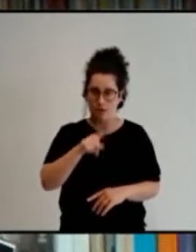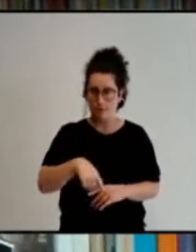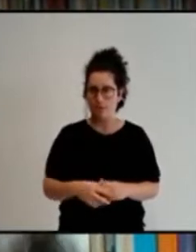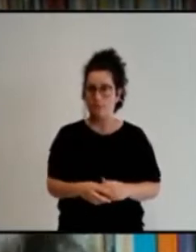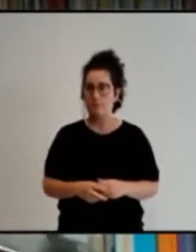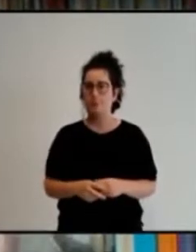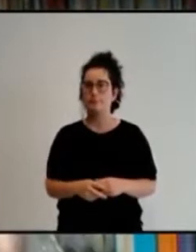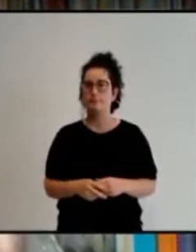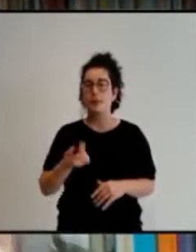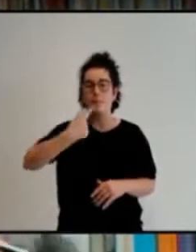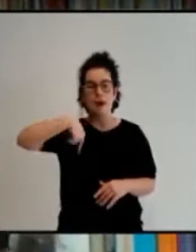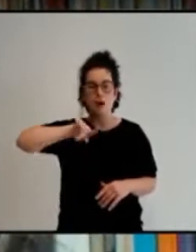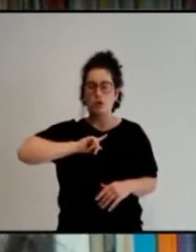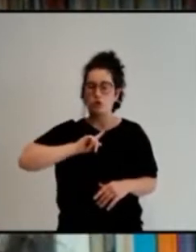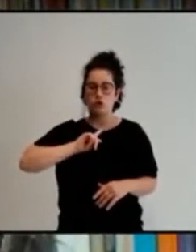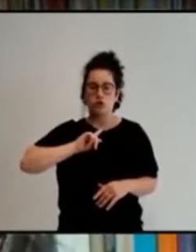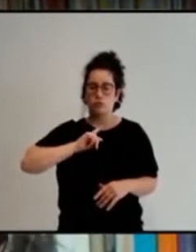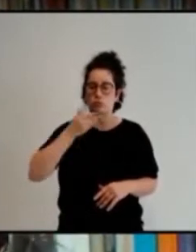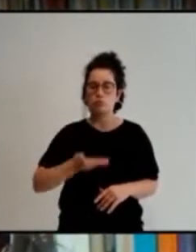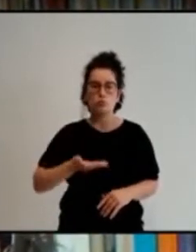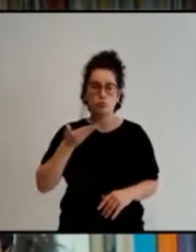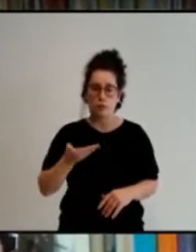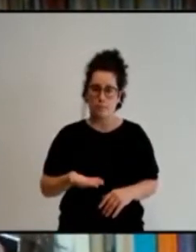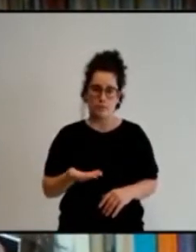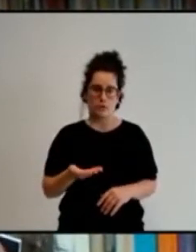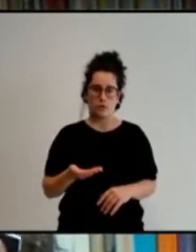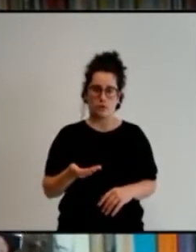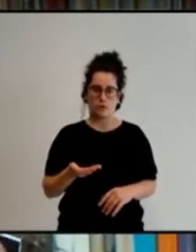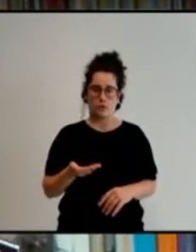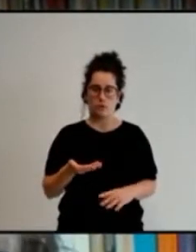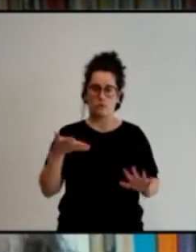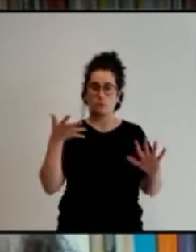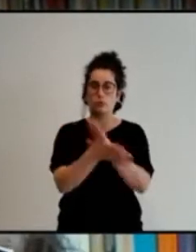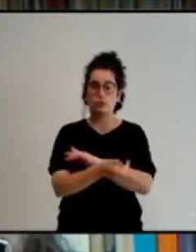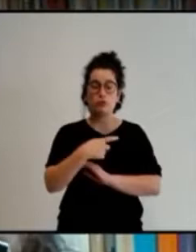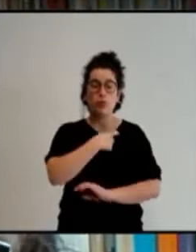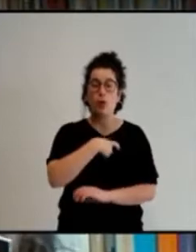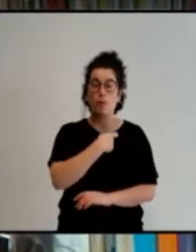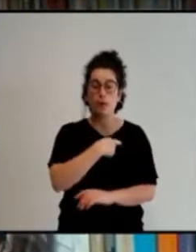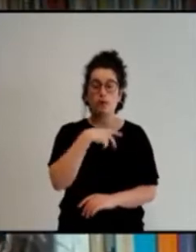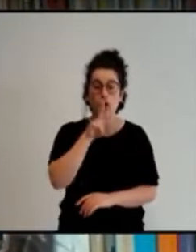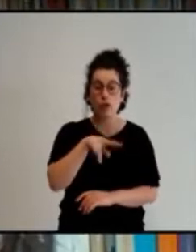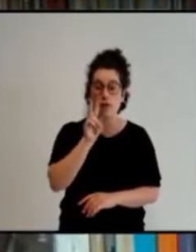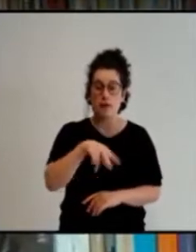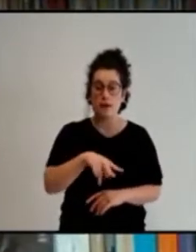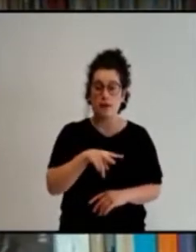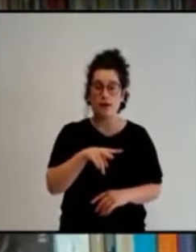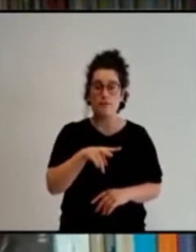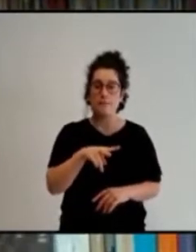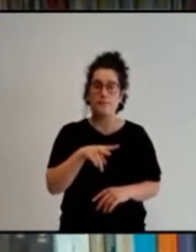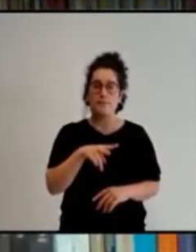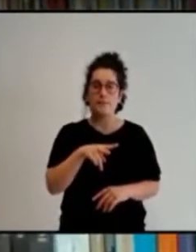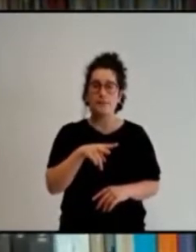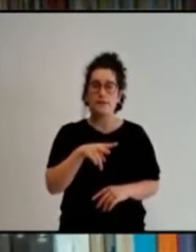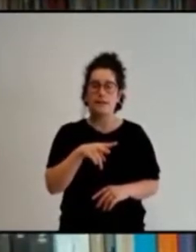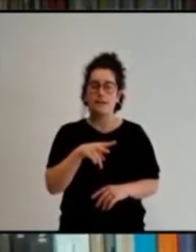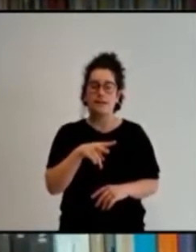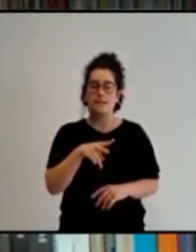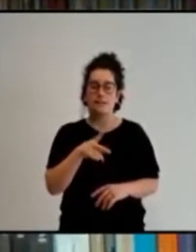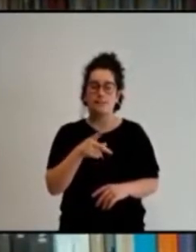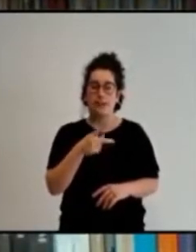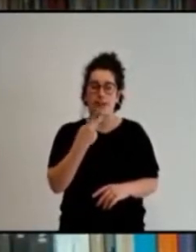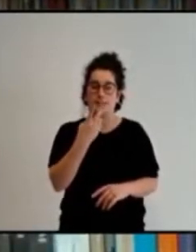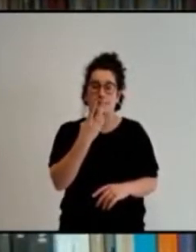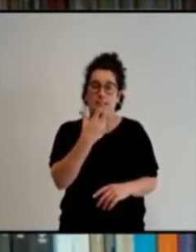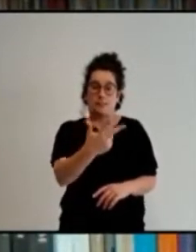nosotros porque desafortunadamente la Comisión de la Verdad tiene una vida de tres años que